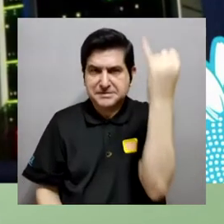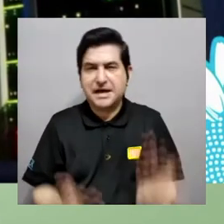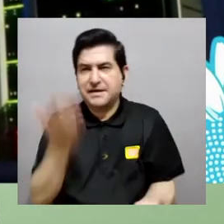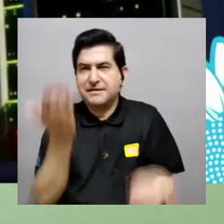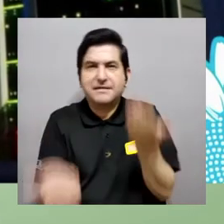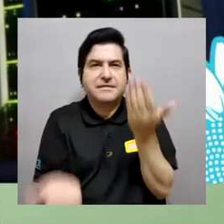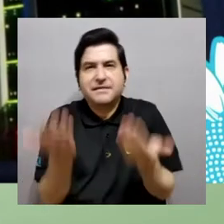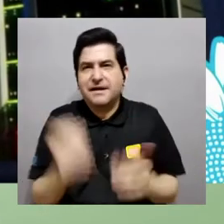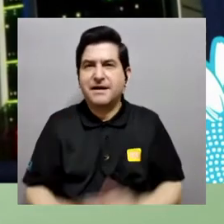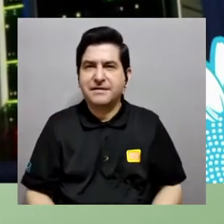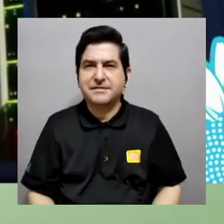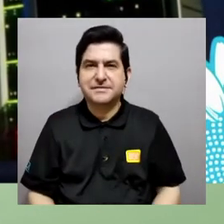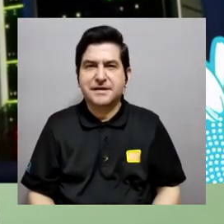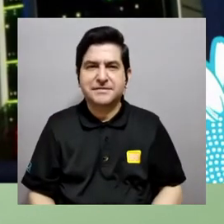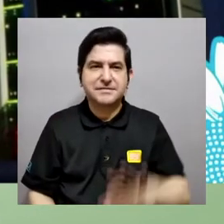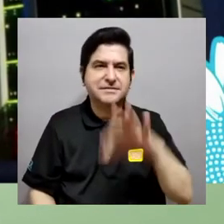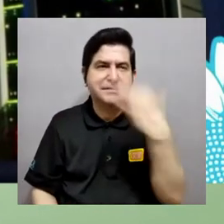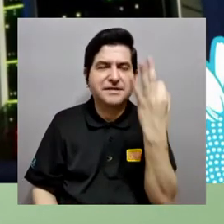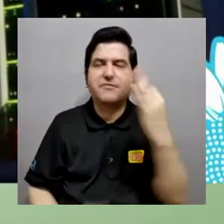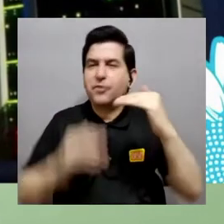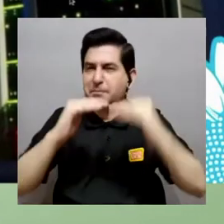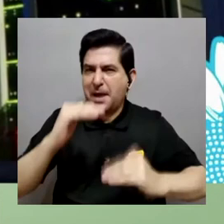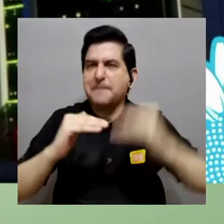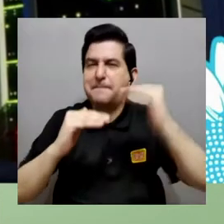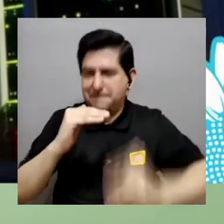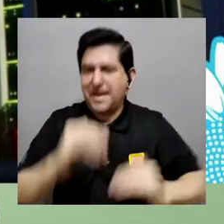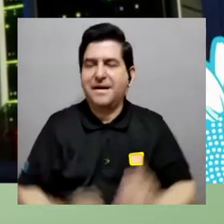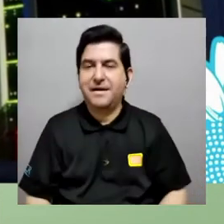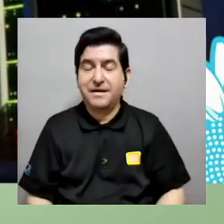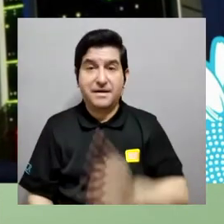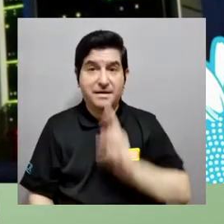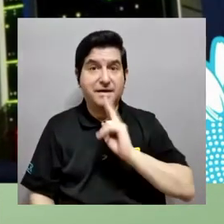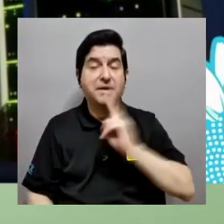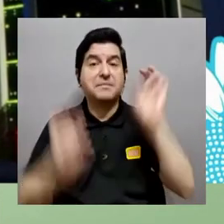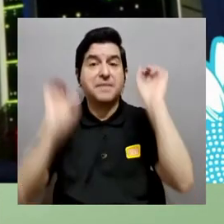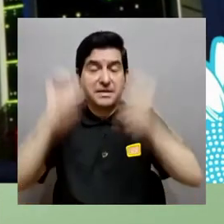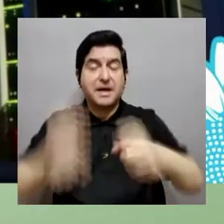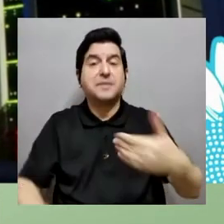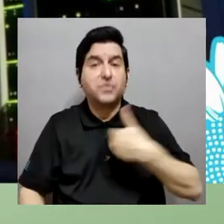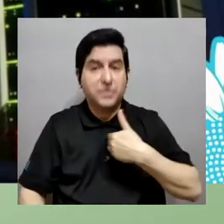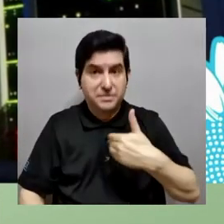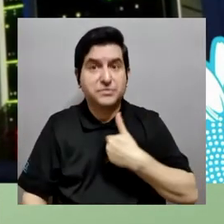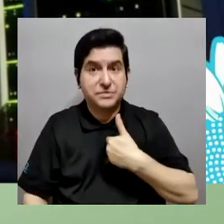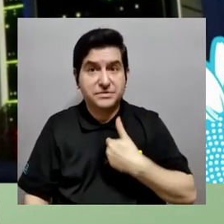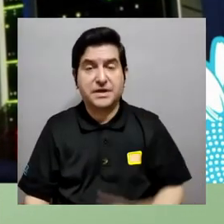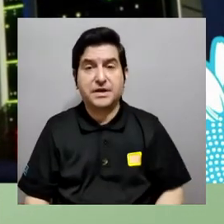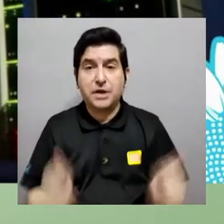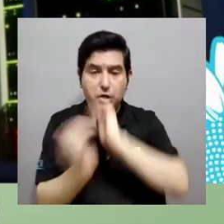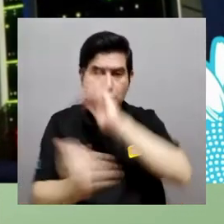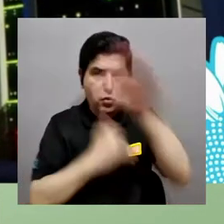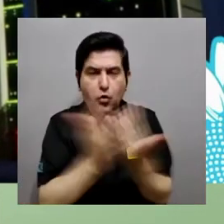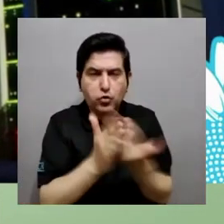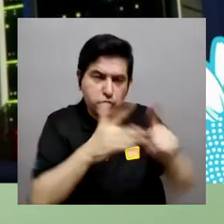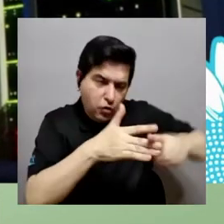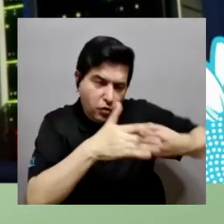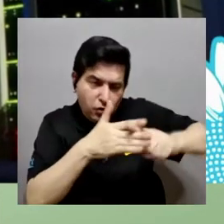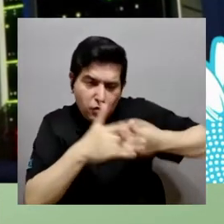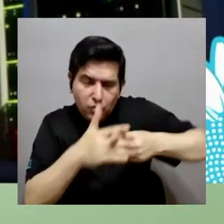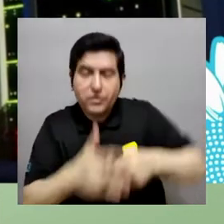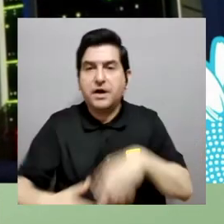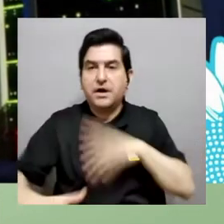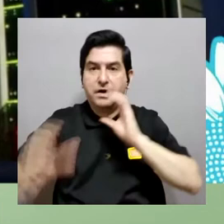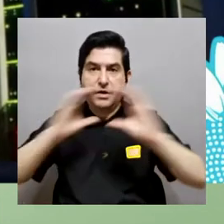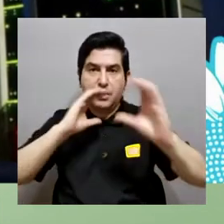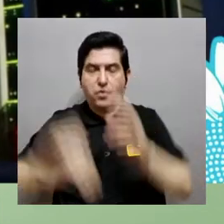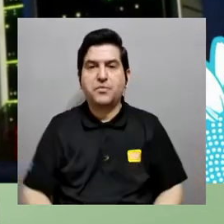cerca de los 1000 terabytes y esto es una estimación bastante este como se llama bastante baja para lo que realmente